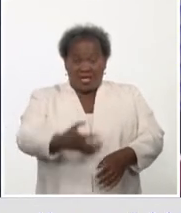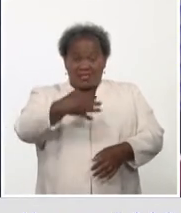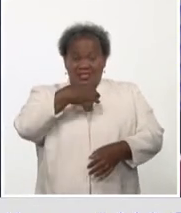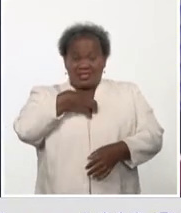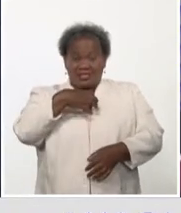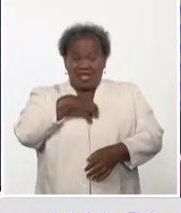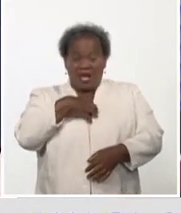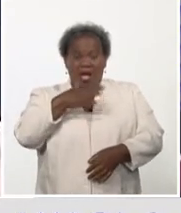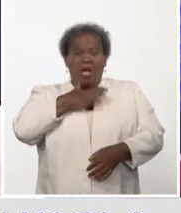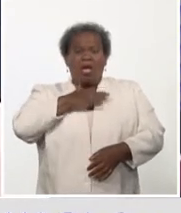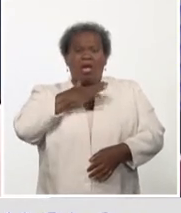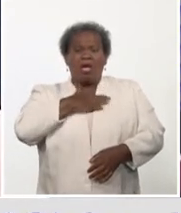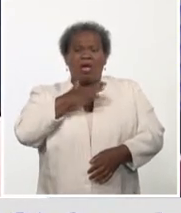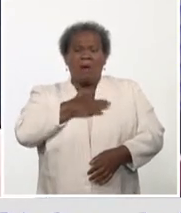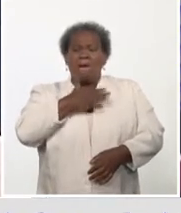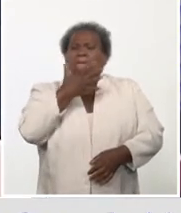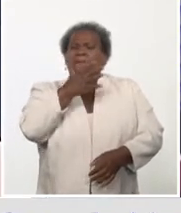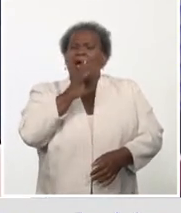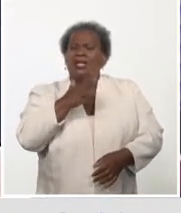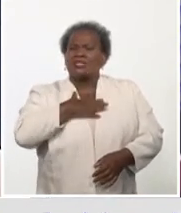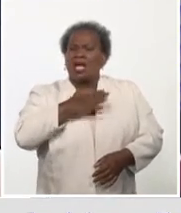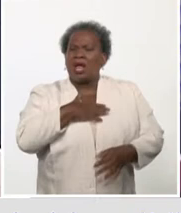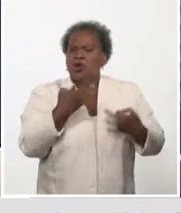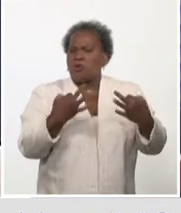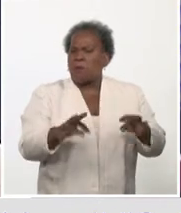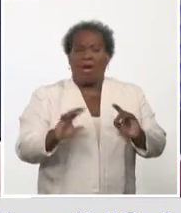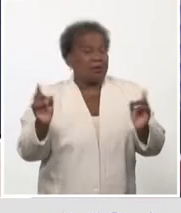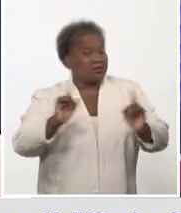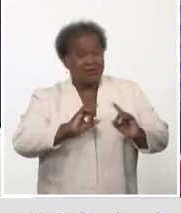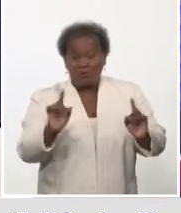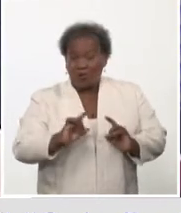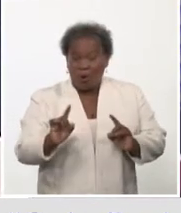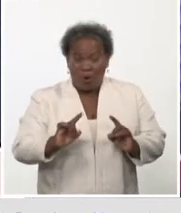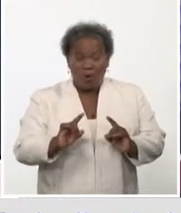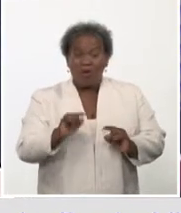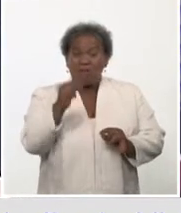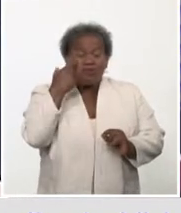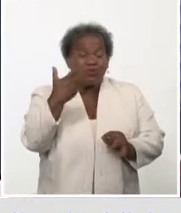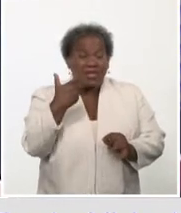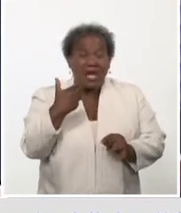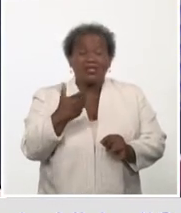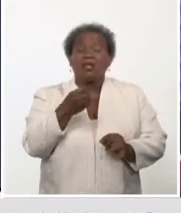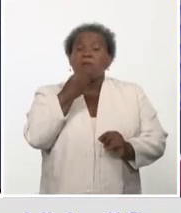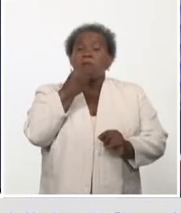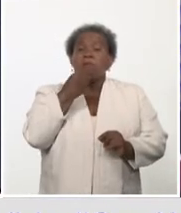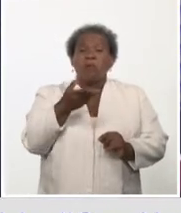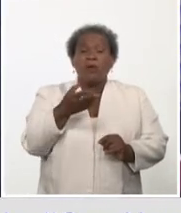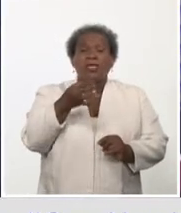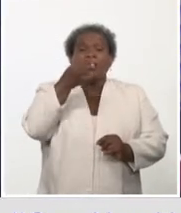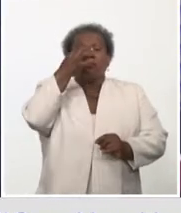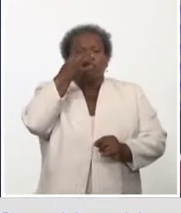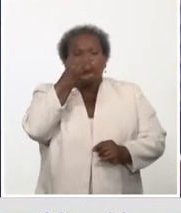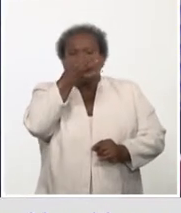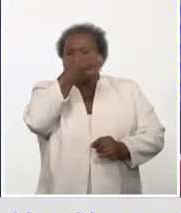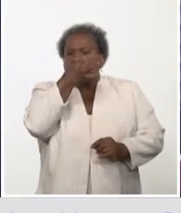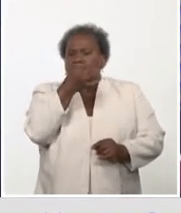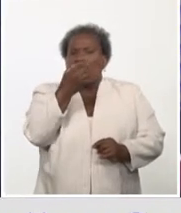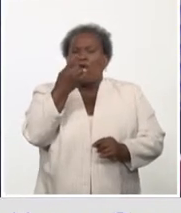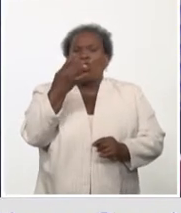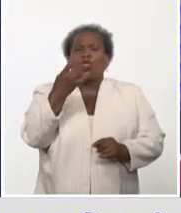catarro común, pero no podemos restarle importancia a esto. Porque puede empezar por una secreción nasal, un dolor de